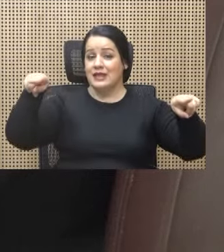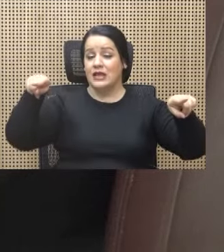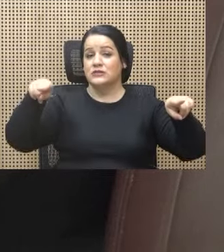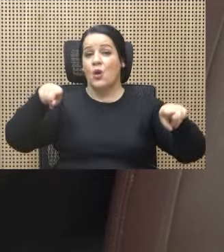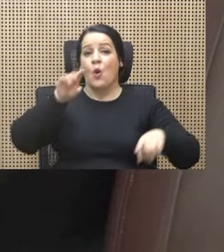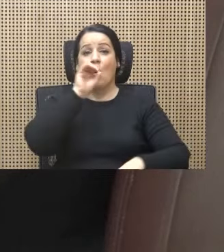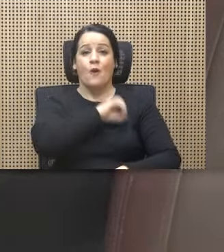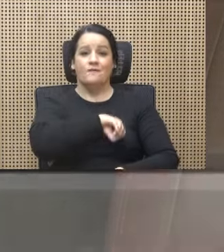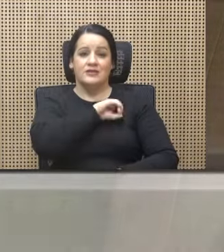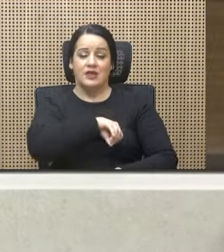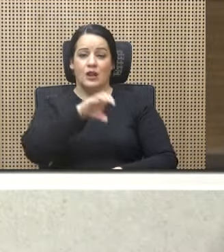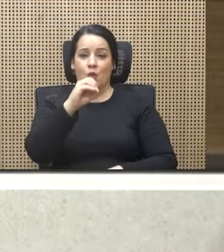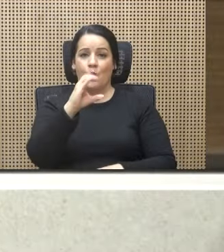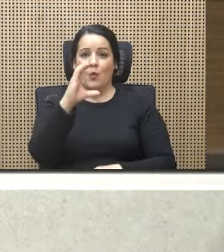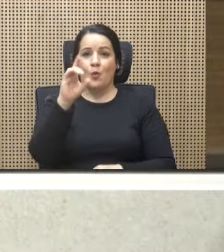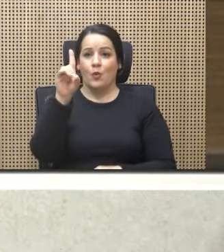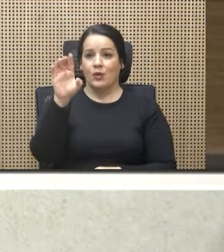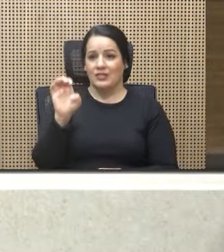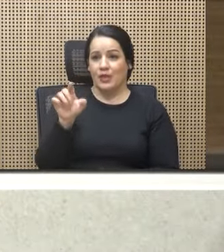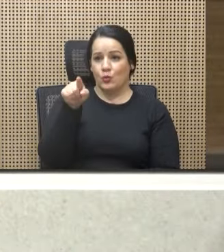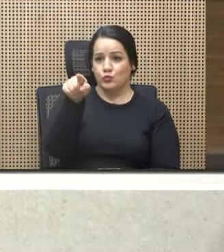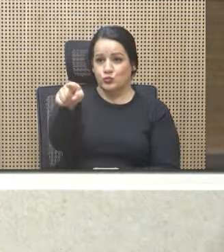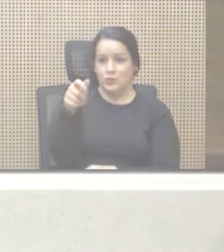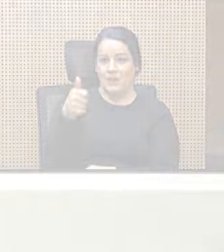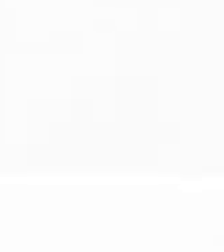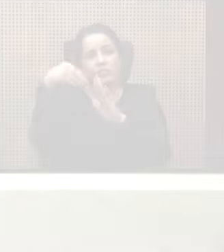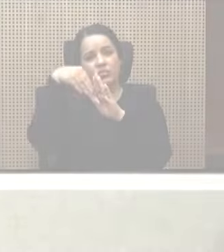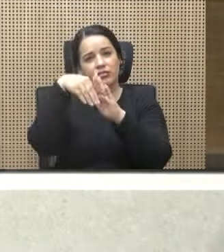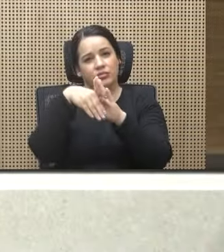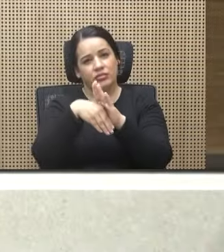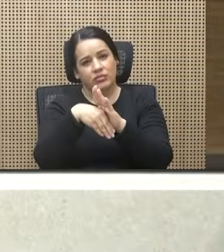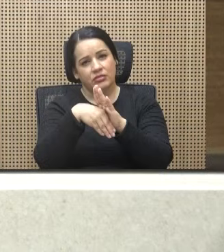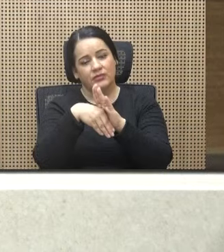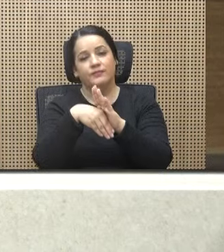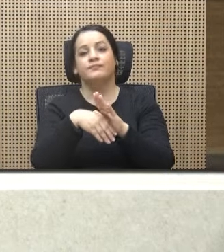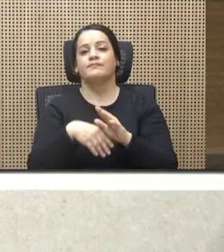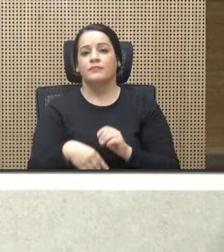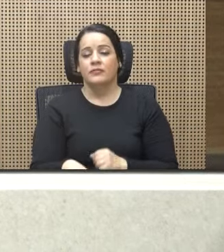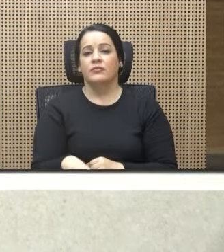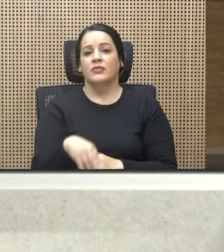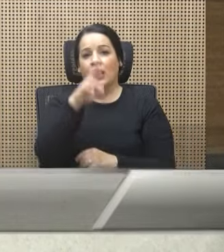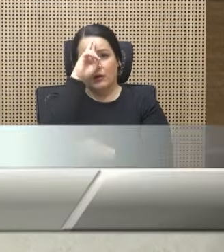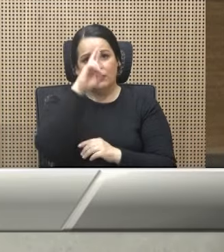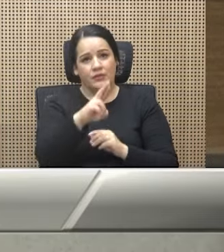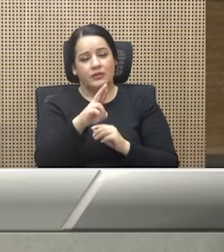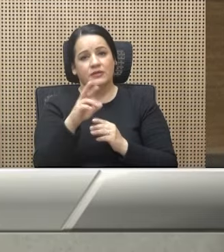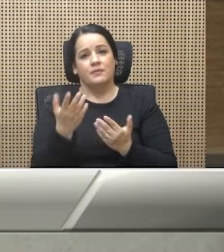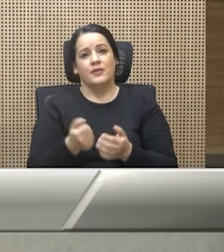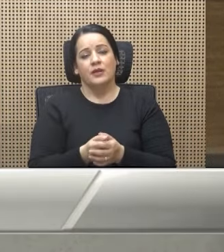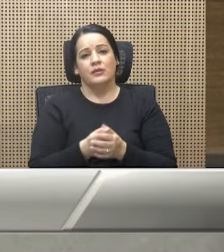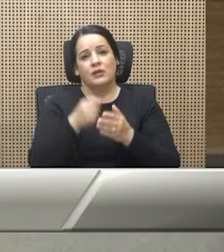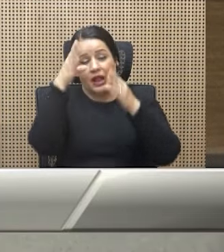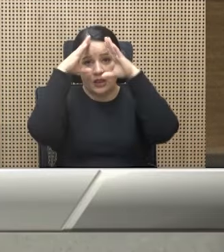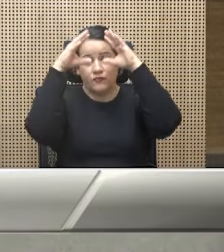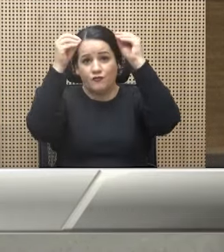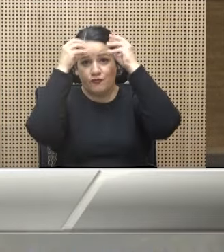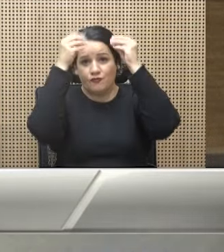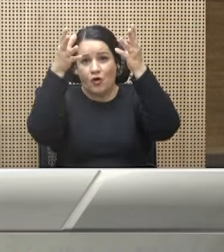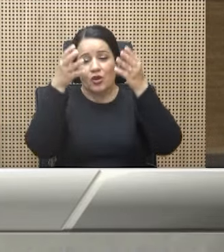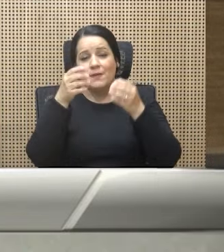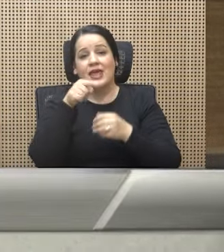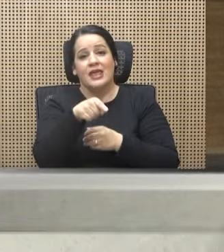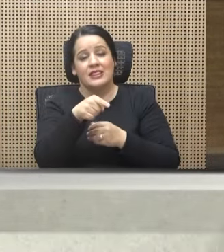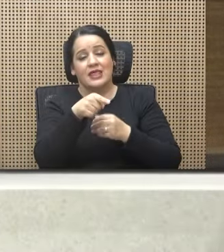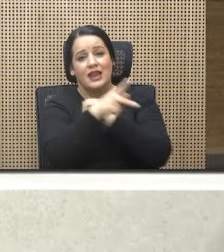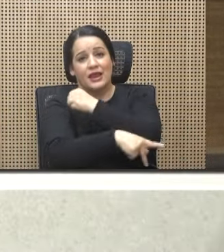lista de espera para una pensión del régimen no contributivo. El Estado de la Nación ha venido señalando